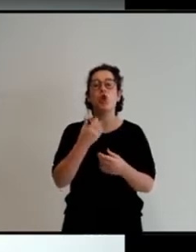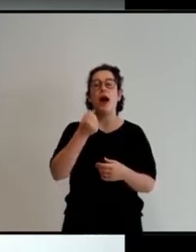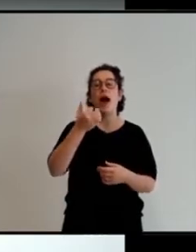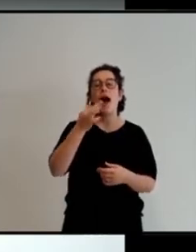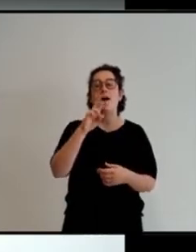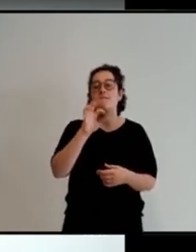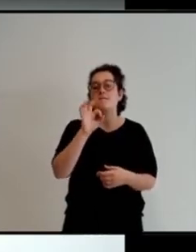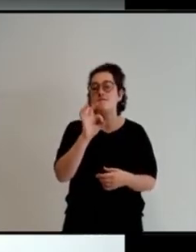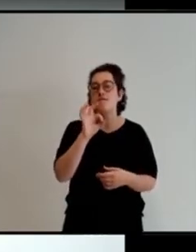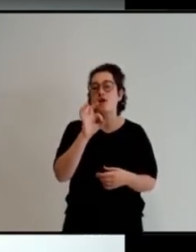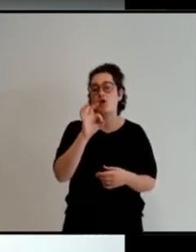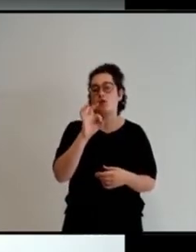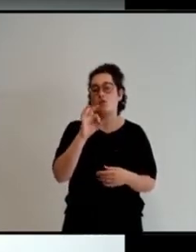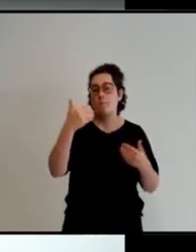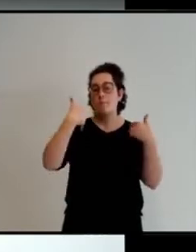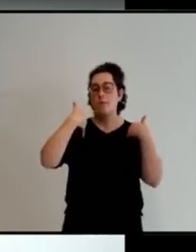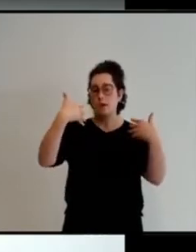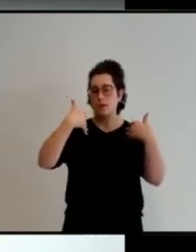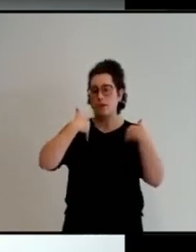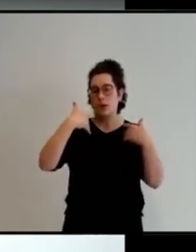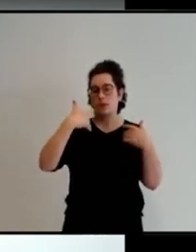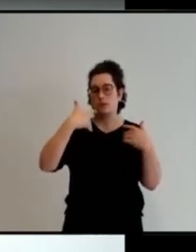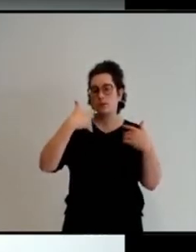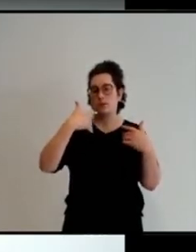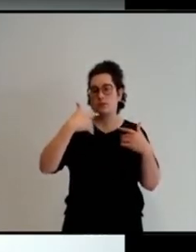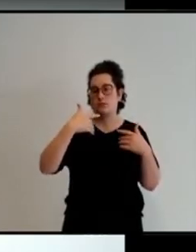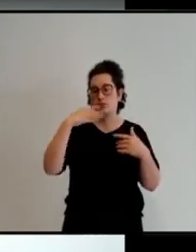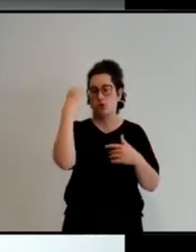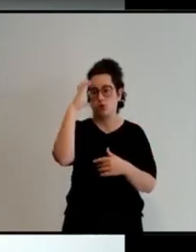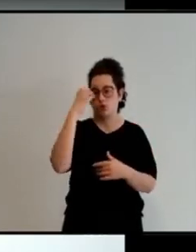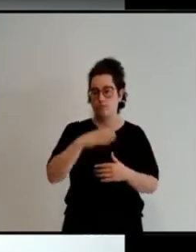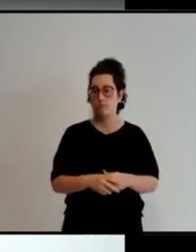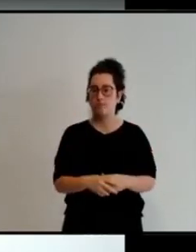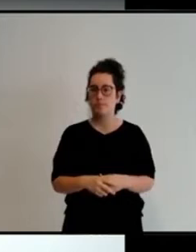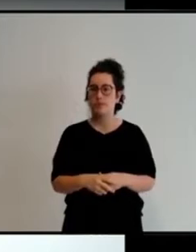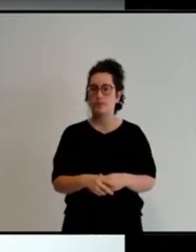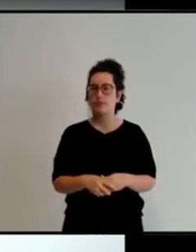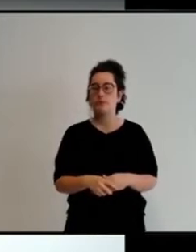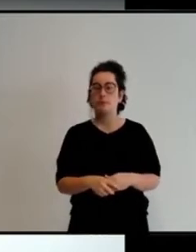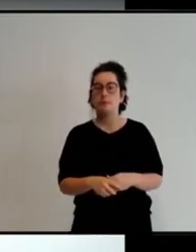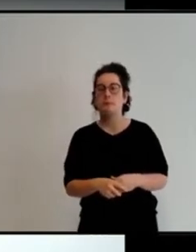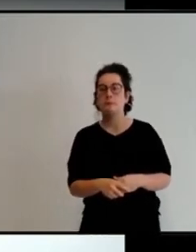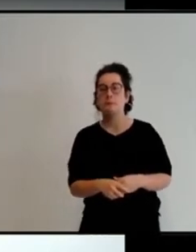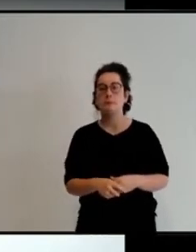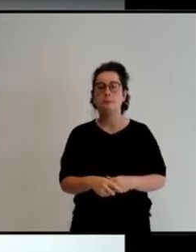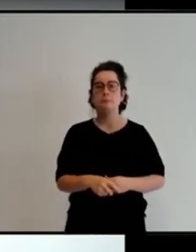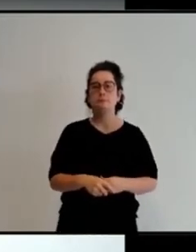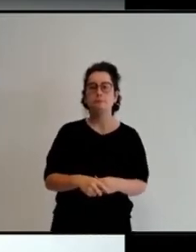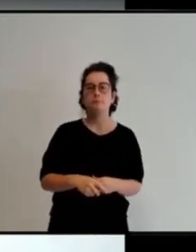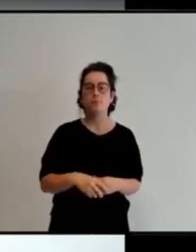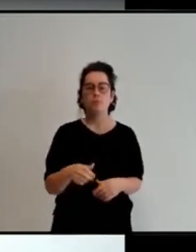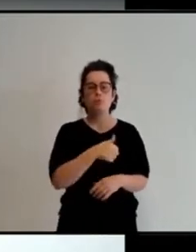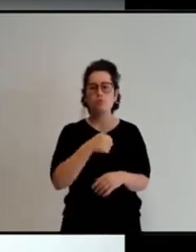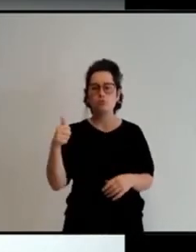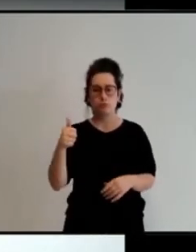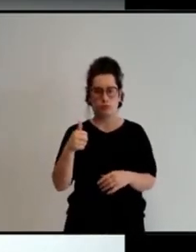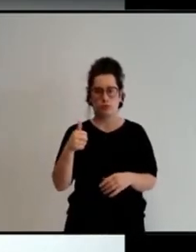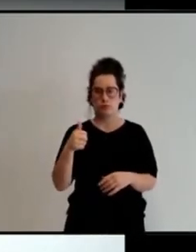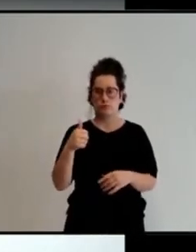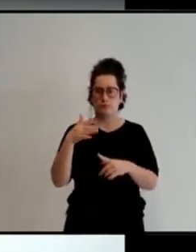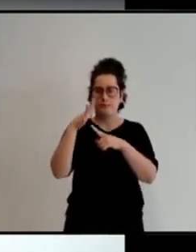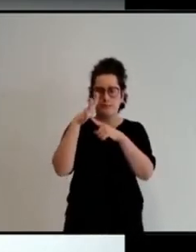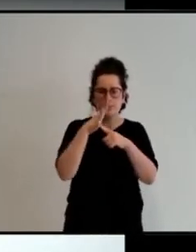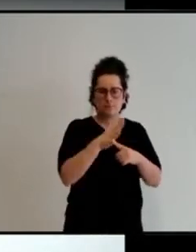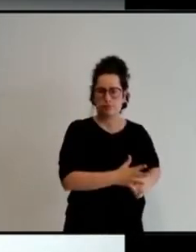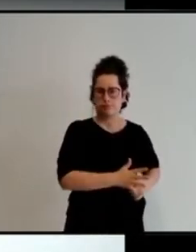Estado con el pueblo colombiano. Durante muchos años di la batalla ante la represión, la inseguridad,